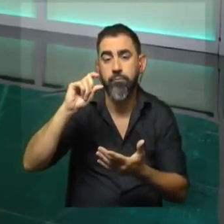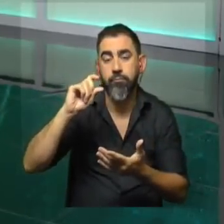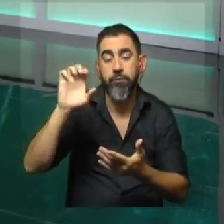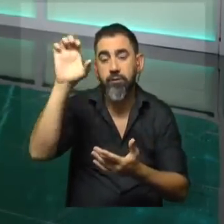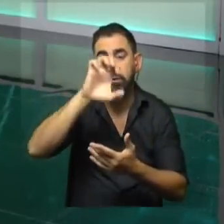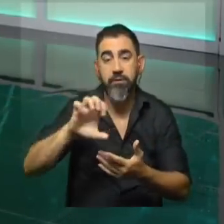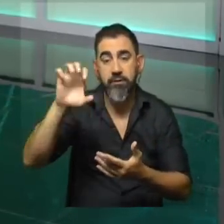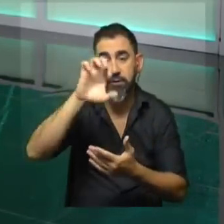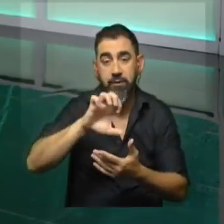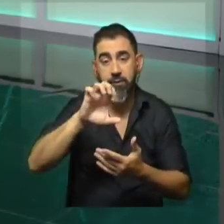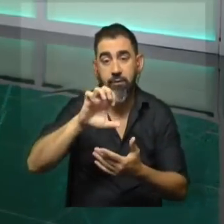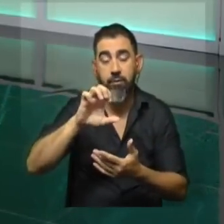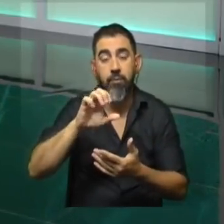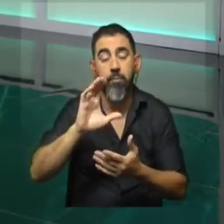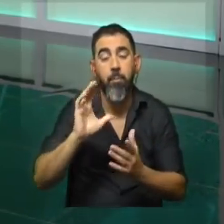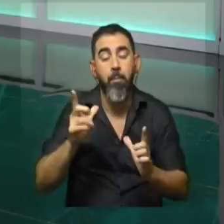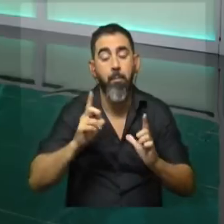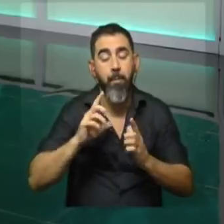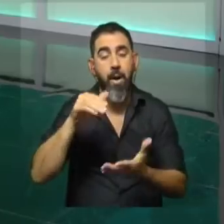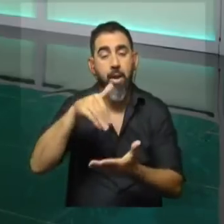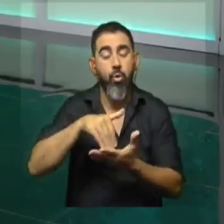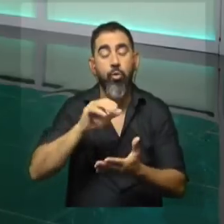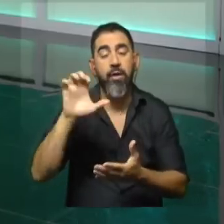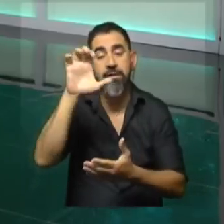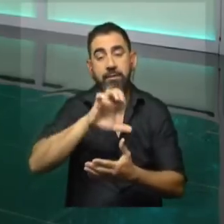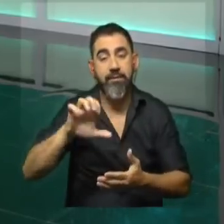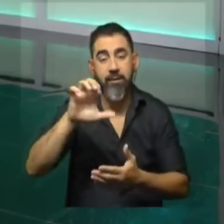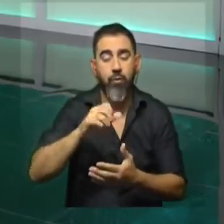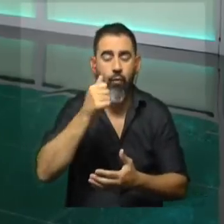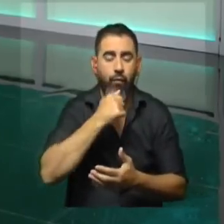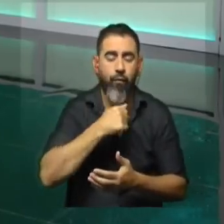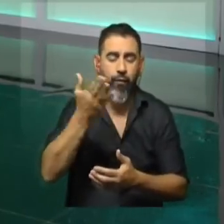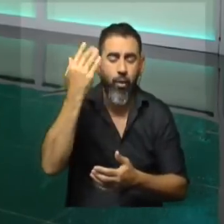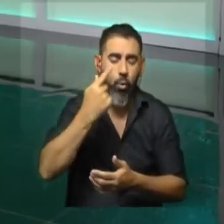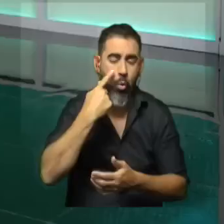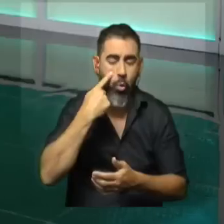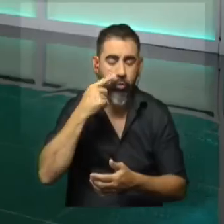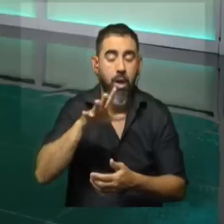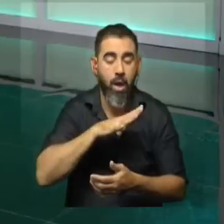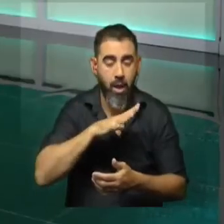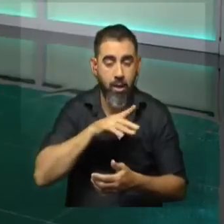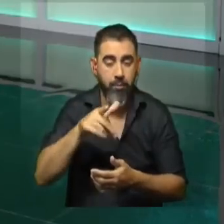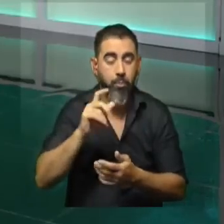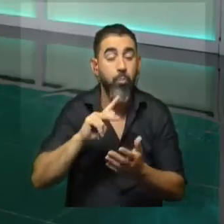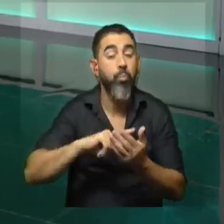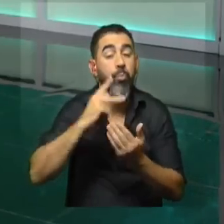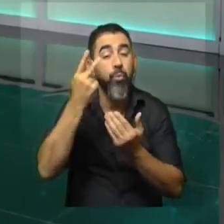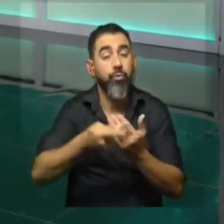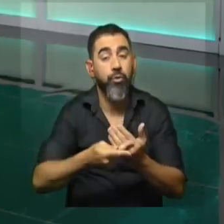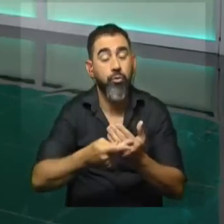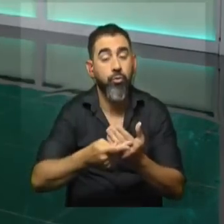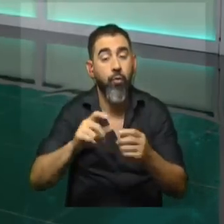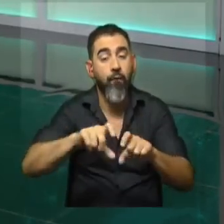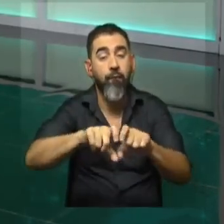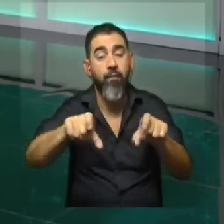cerro, concretamente en el parador del cerro, viejo parador del cerro, que va a tener ese proyecto Balcones del